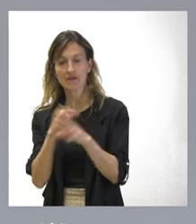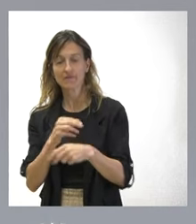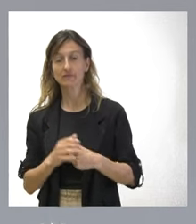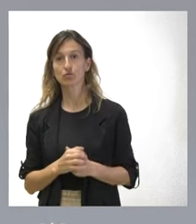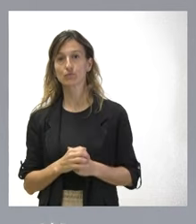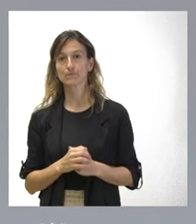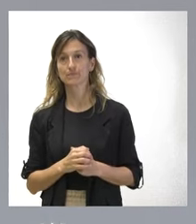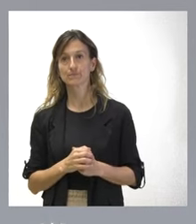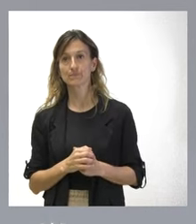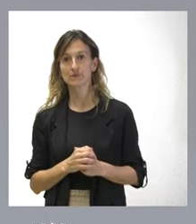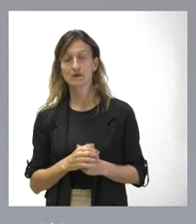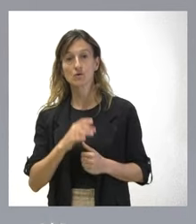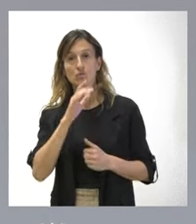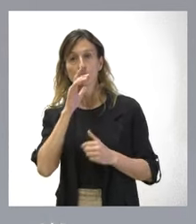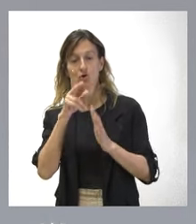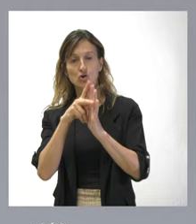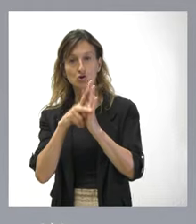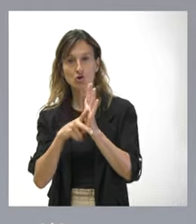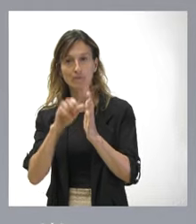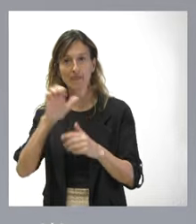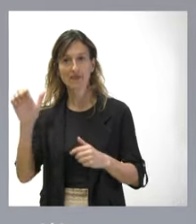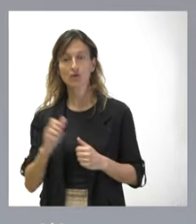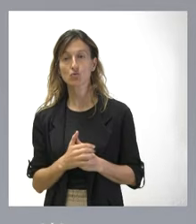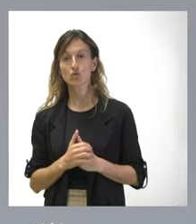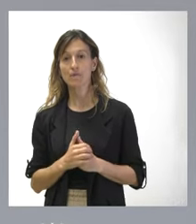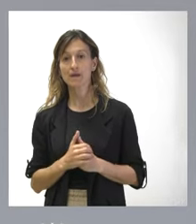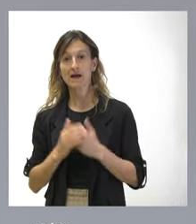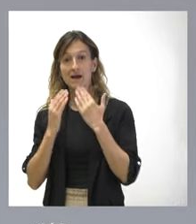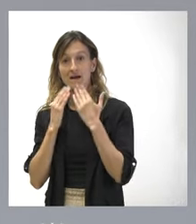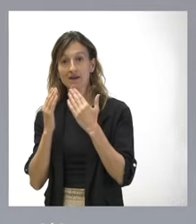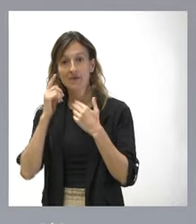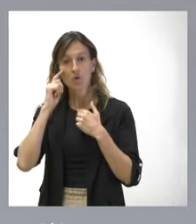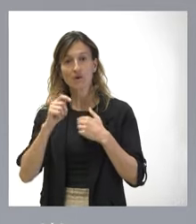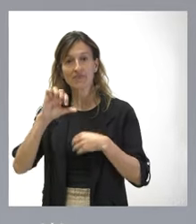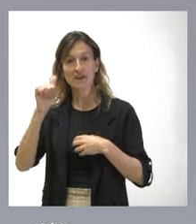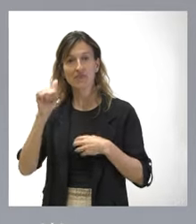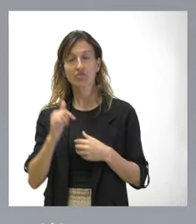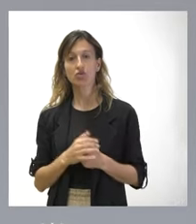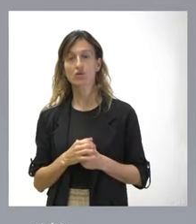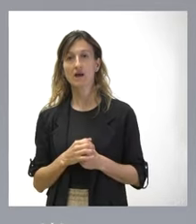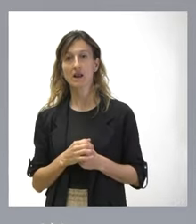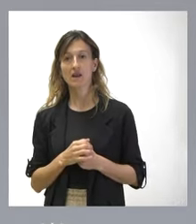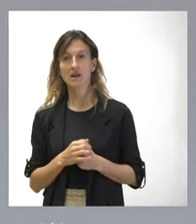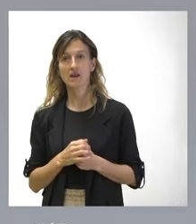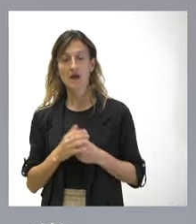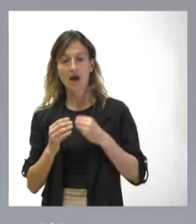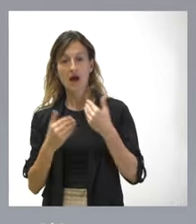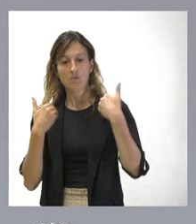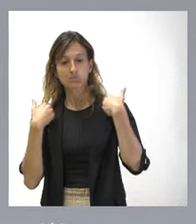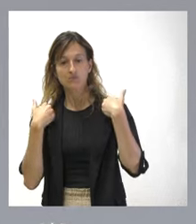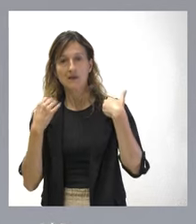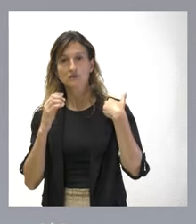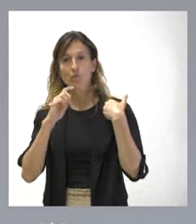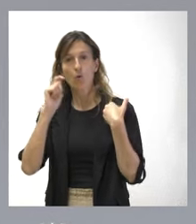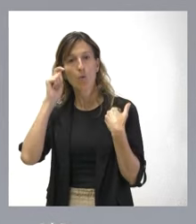detención es fruto de una normativa europea en virtud de la cual el juez nacional no actúa como juez nacional sino como juez